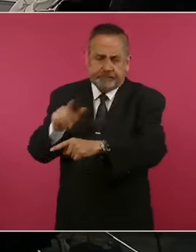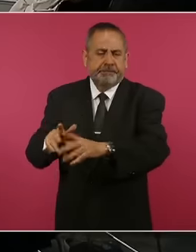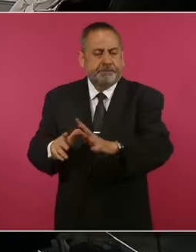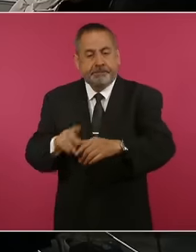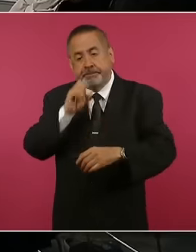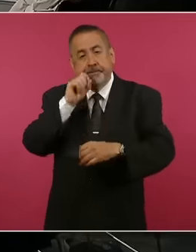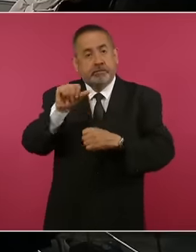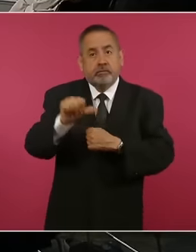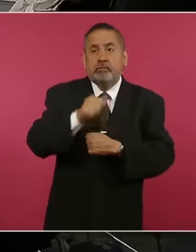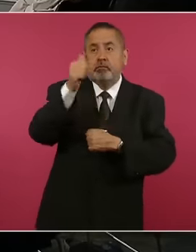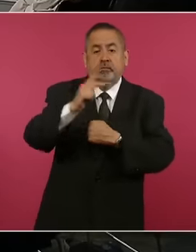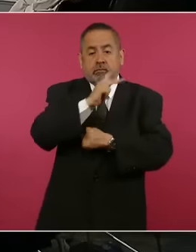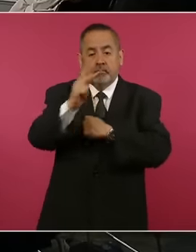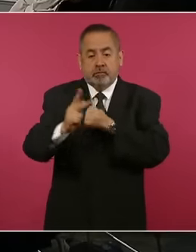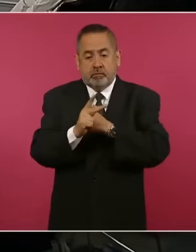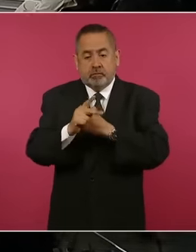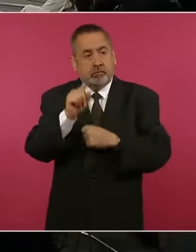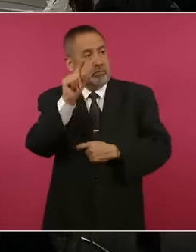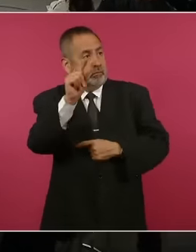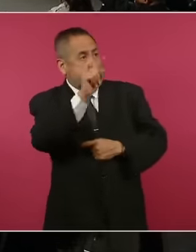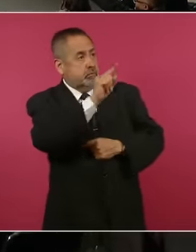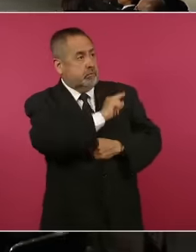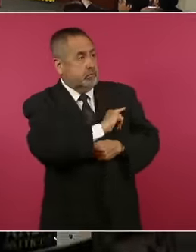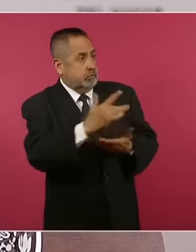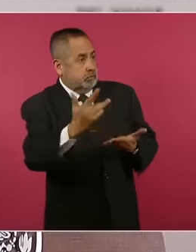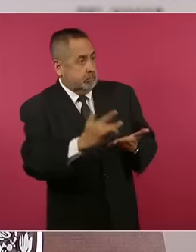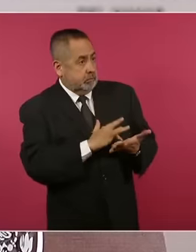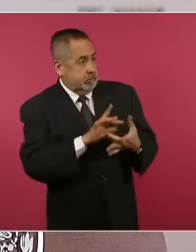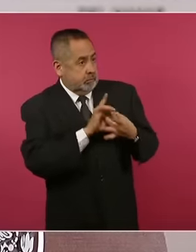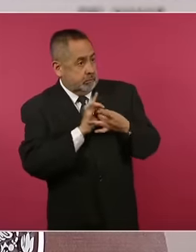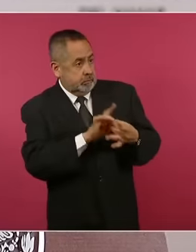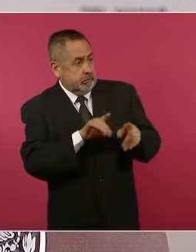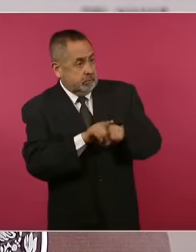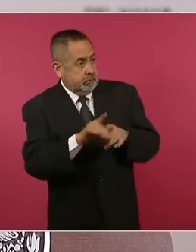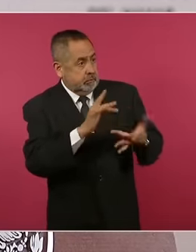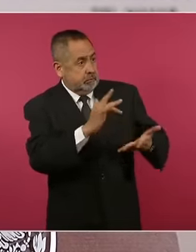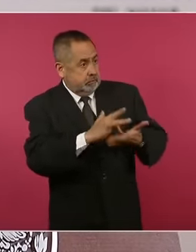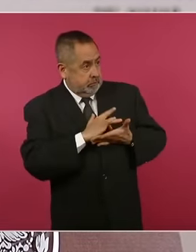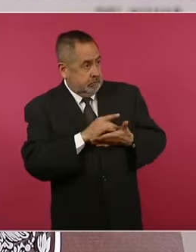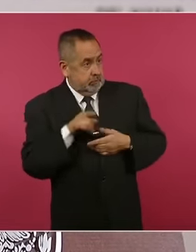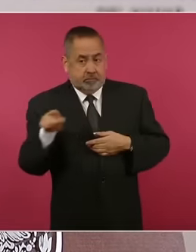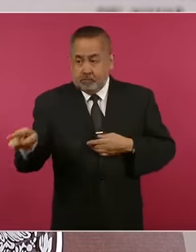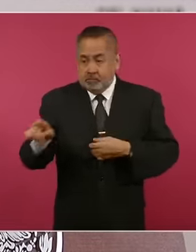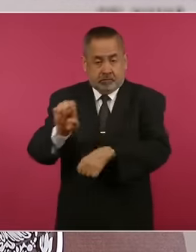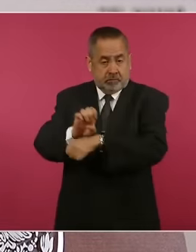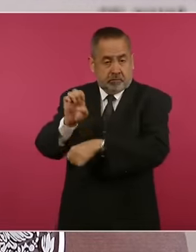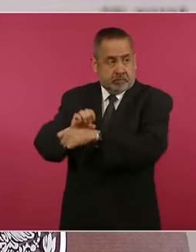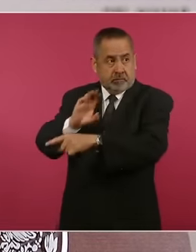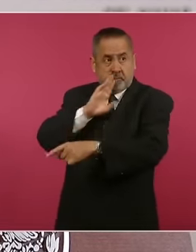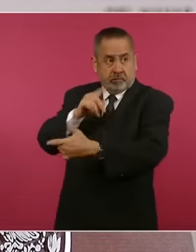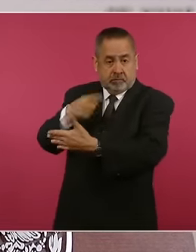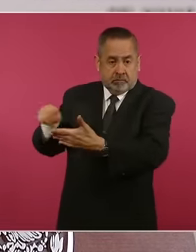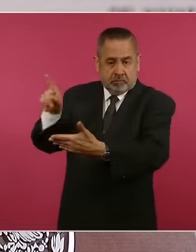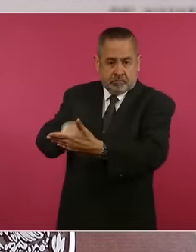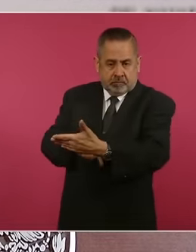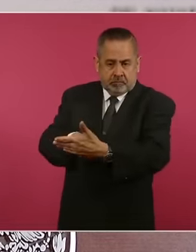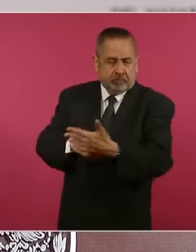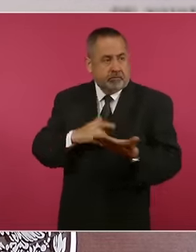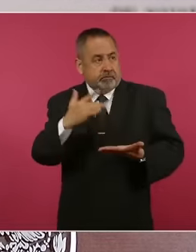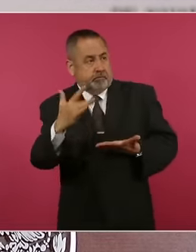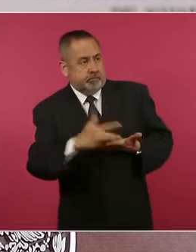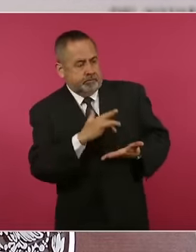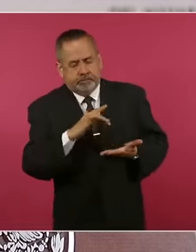de otros países hermanos, que eso es lo que ha venido pasando.